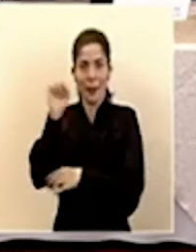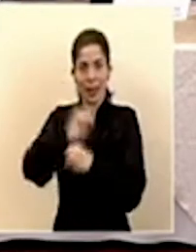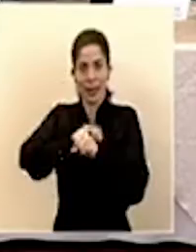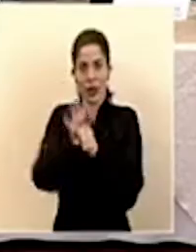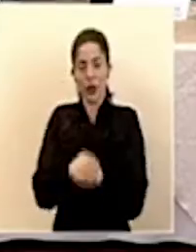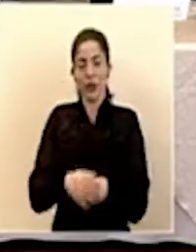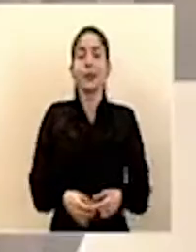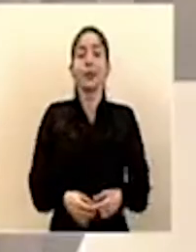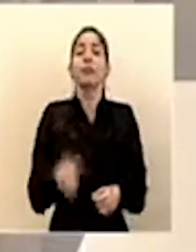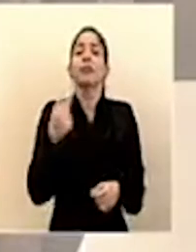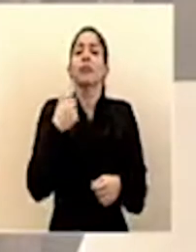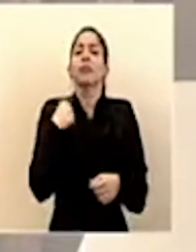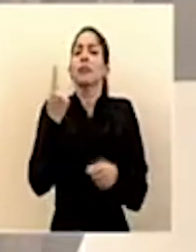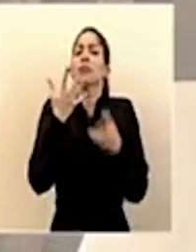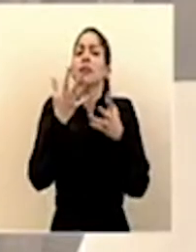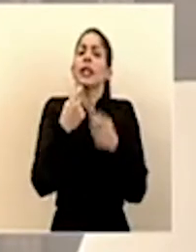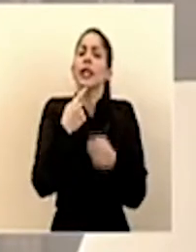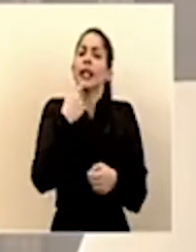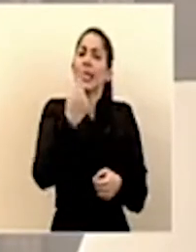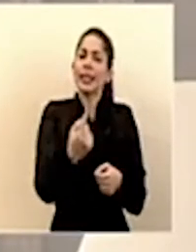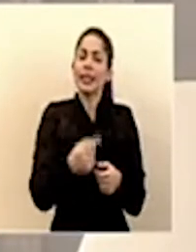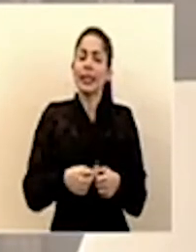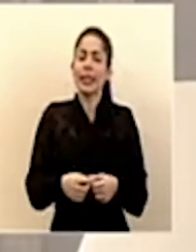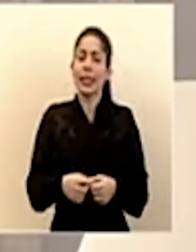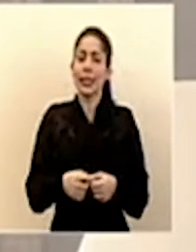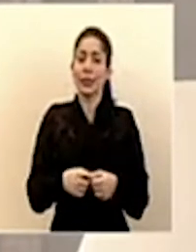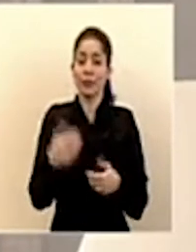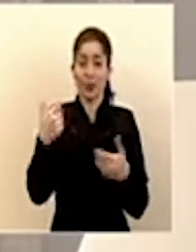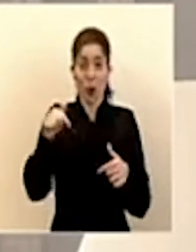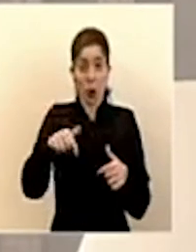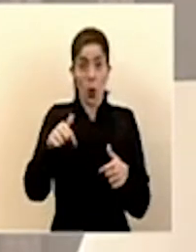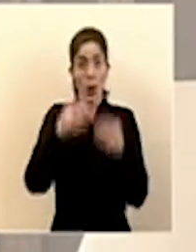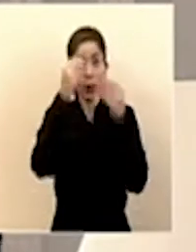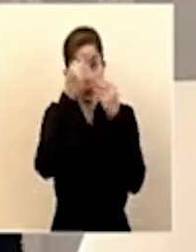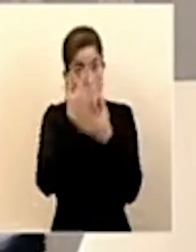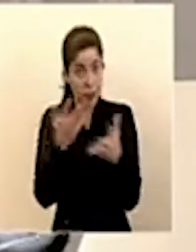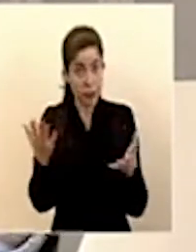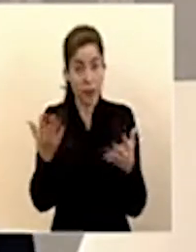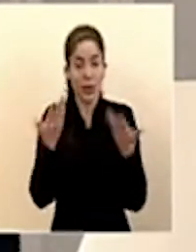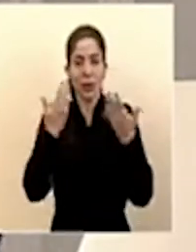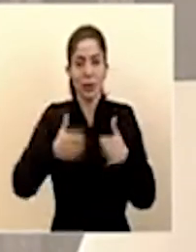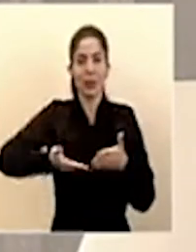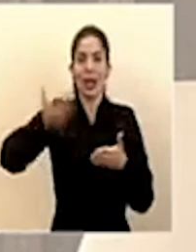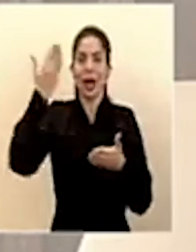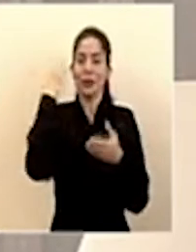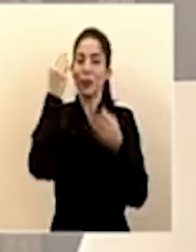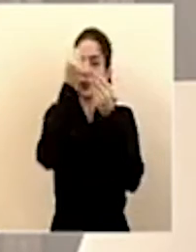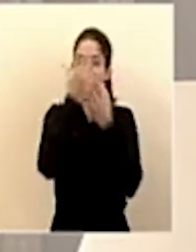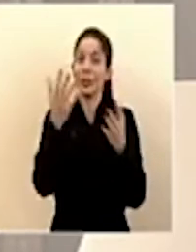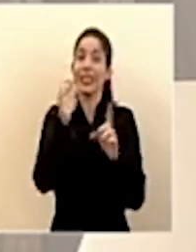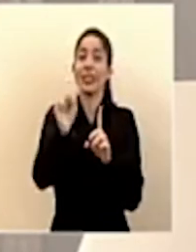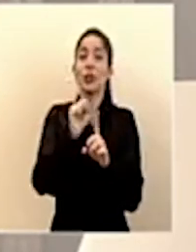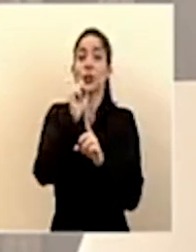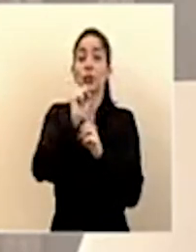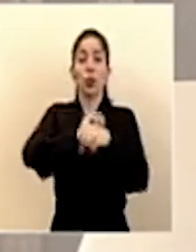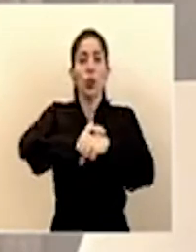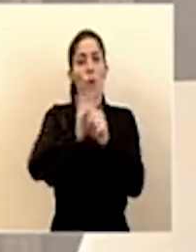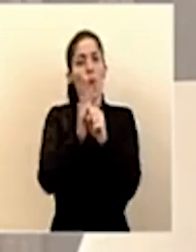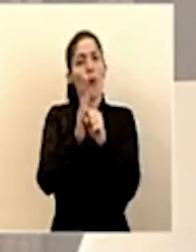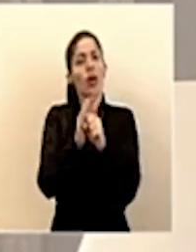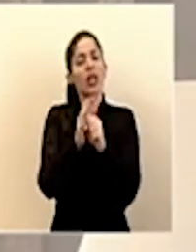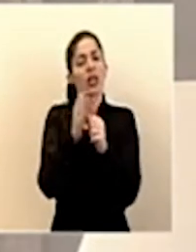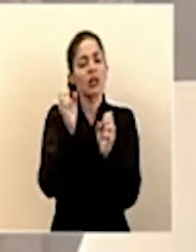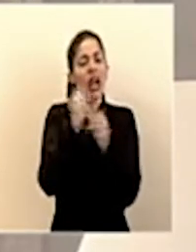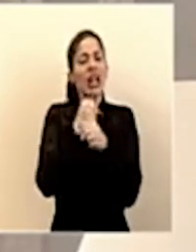yo lo que quisiera decir es esto que anunciamos el día de hoy como hemos anunciado la situación del COVID-19 lo hacemos